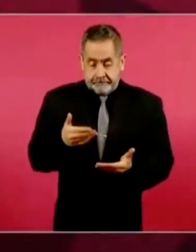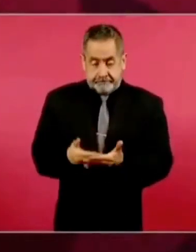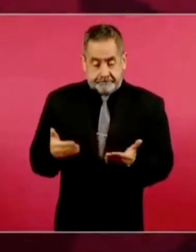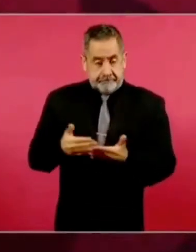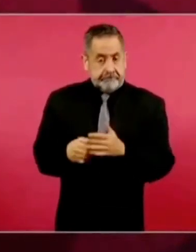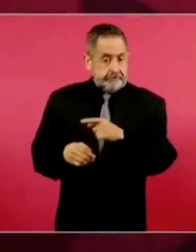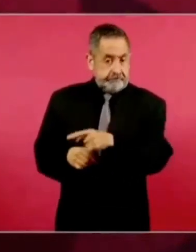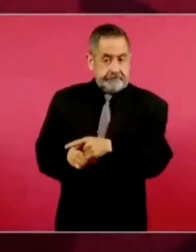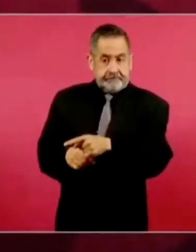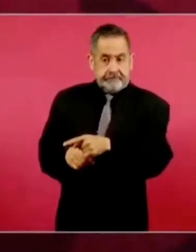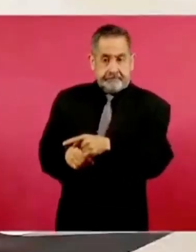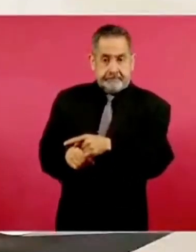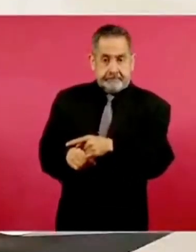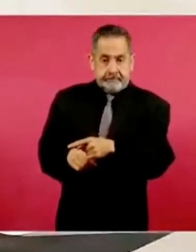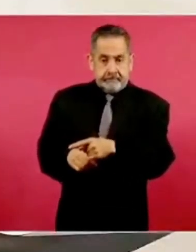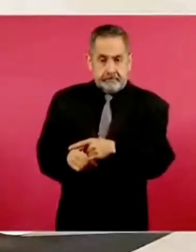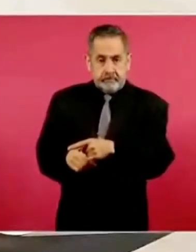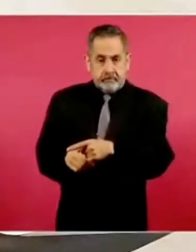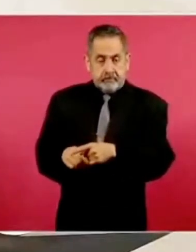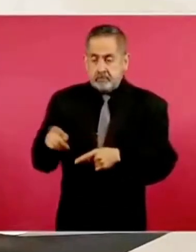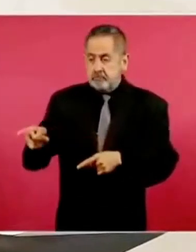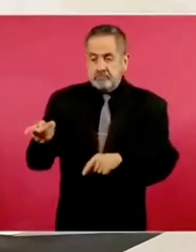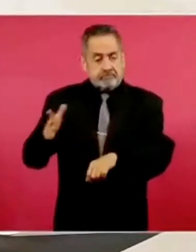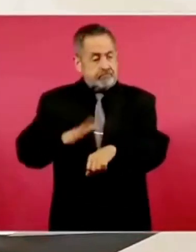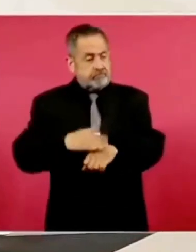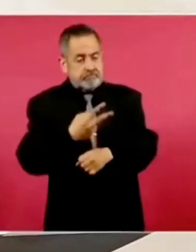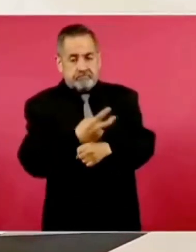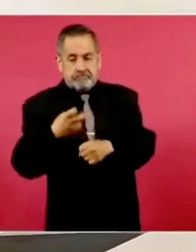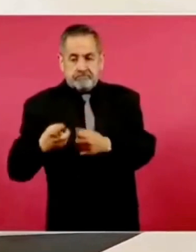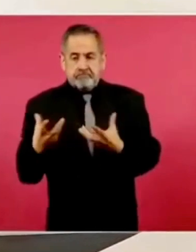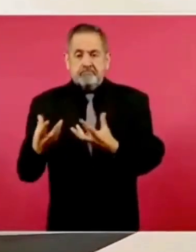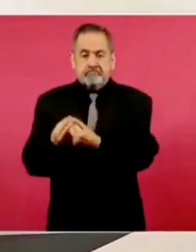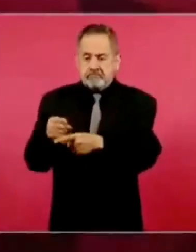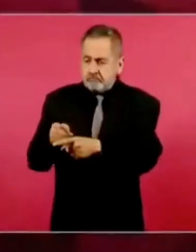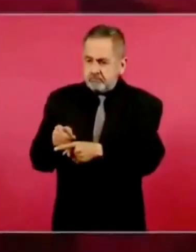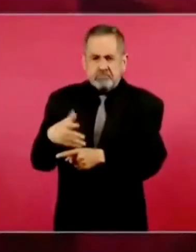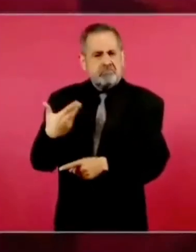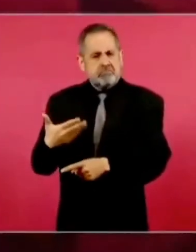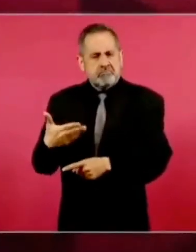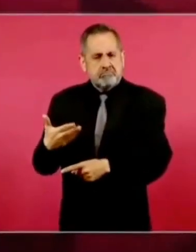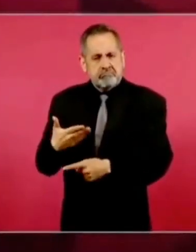lo invitan a participar, pues lo veo muy bien.